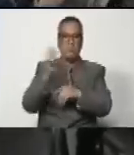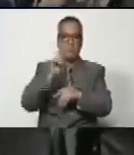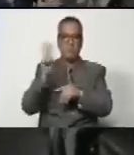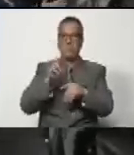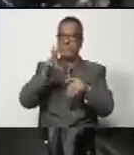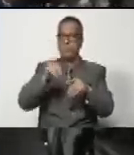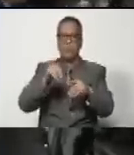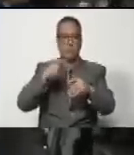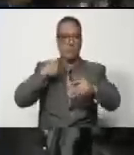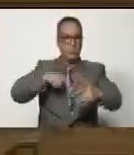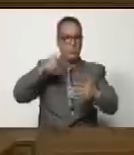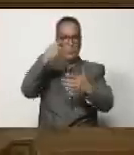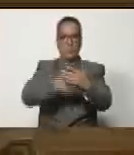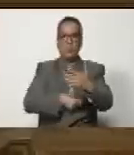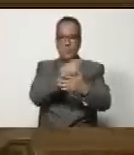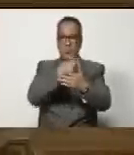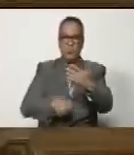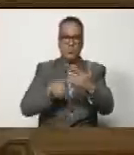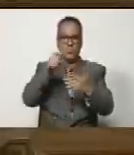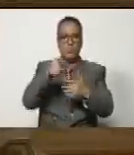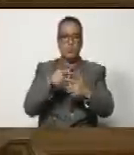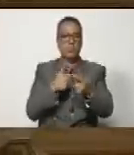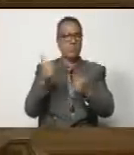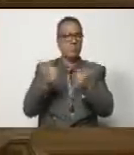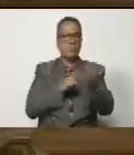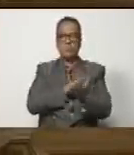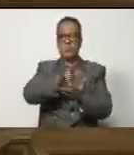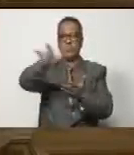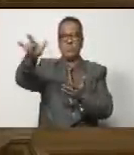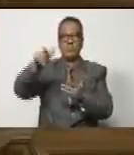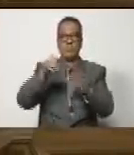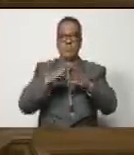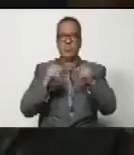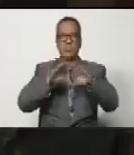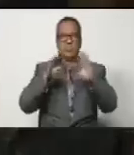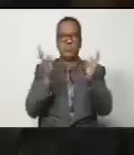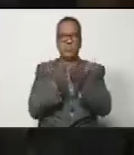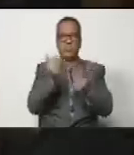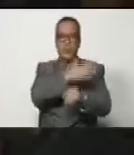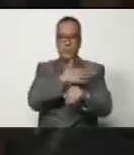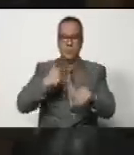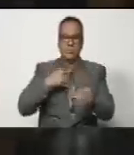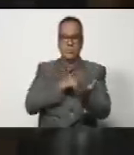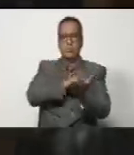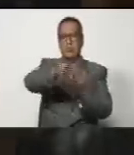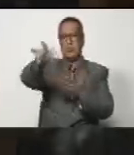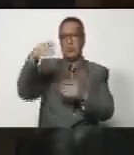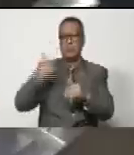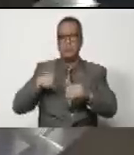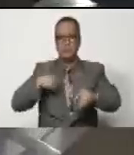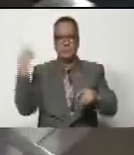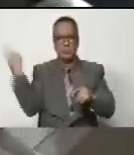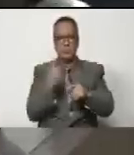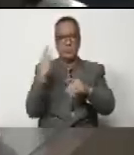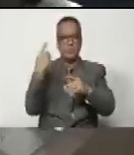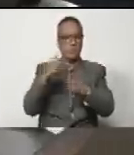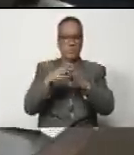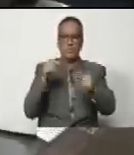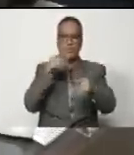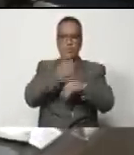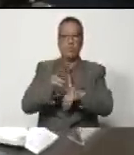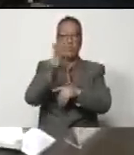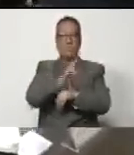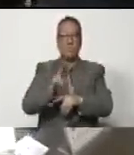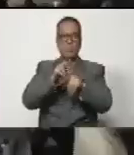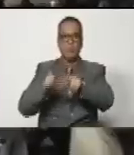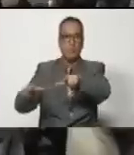lo tiene prohibido. Cualquier avión del mundo que quiera ir a Argentina o venga de Argentina no puede utilizar